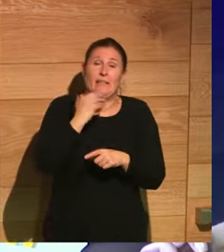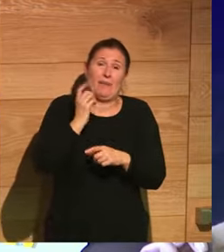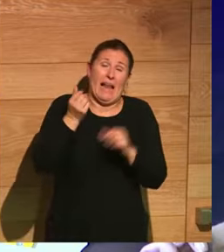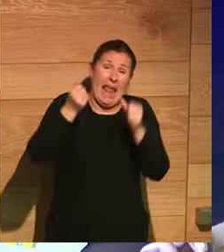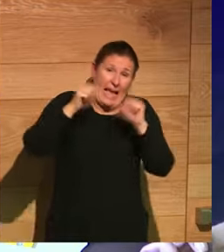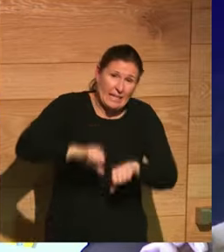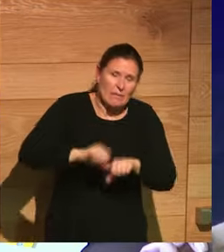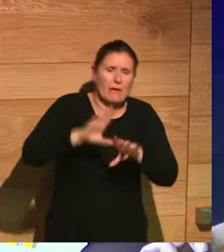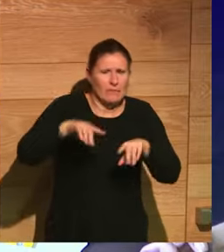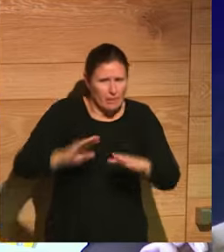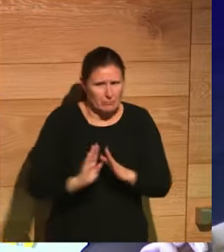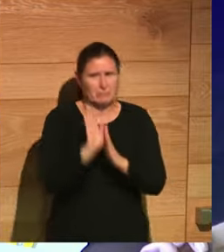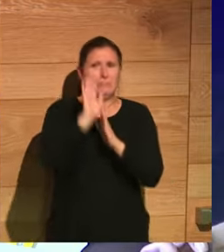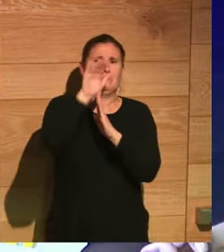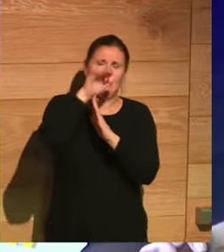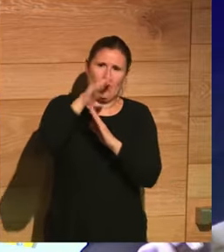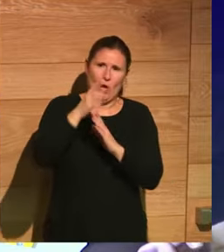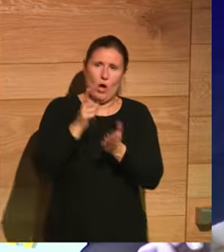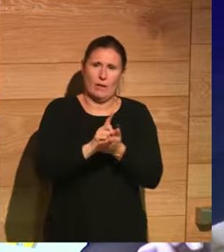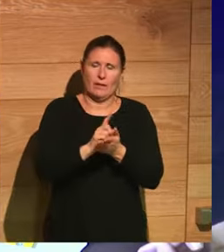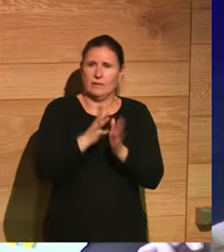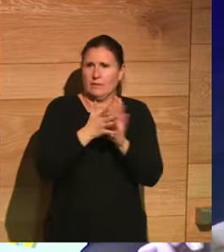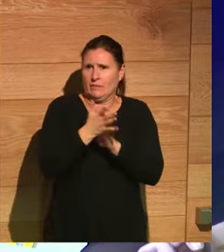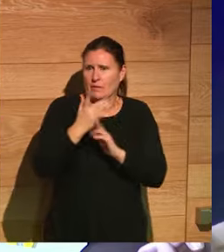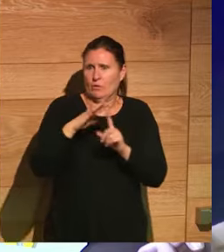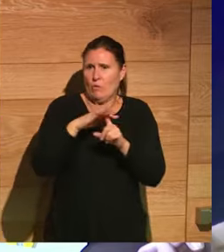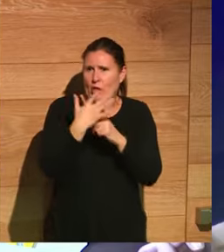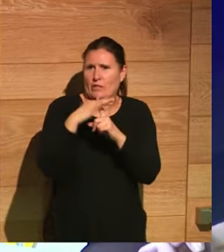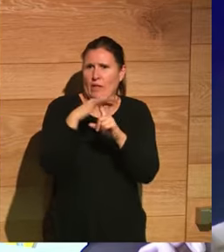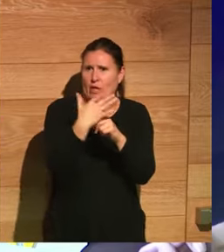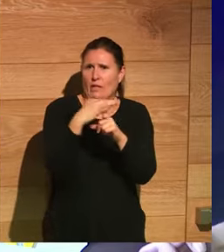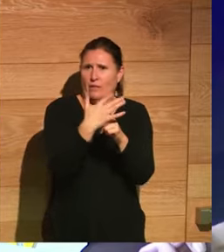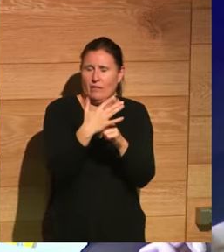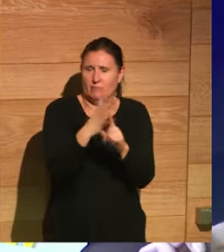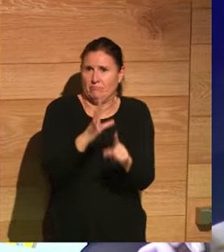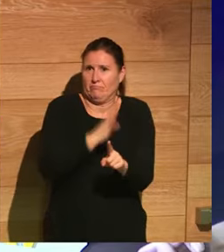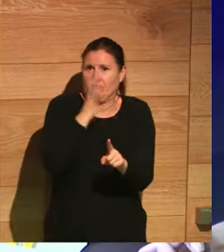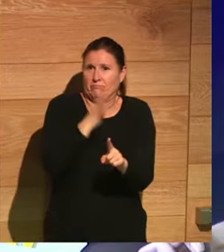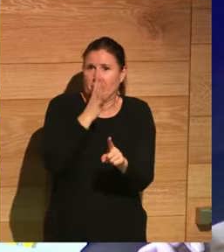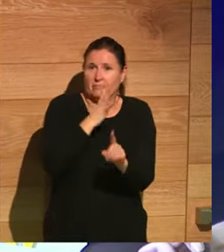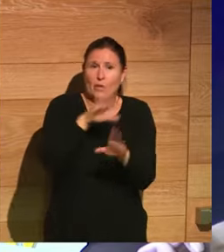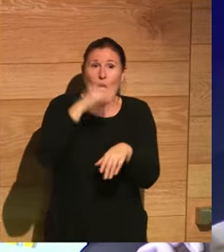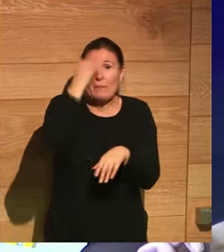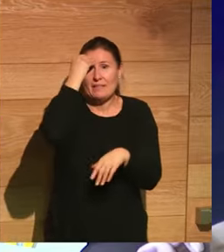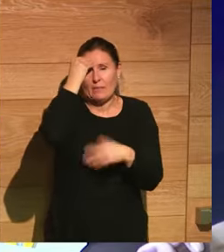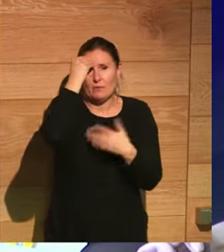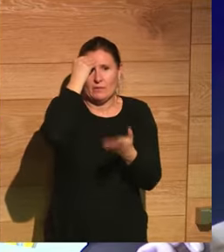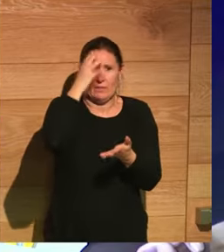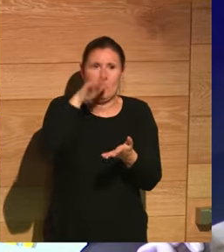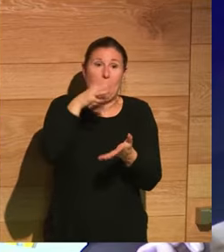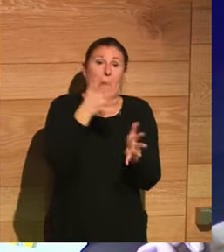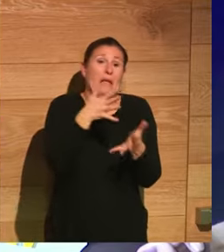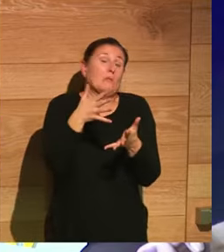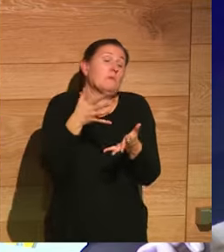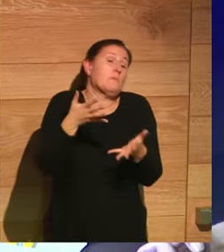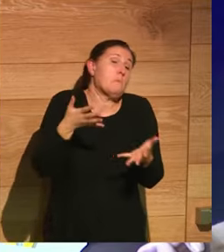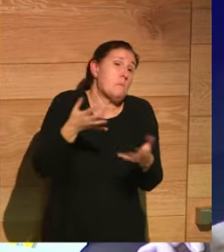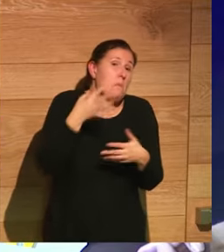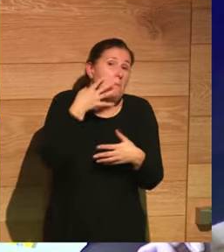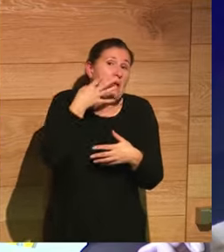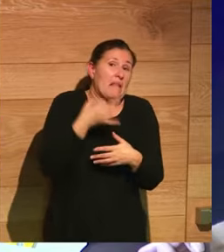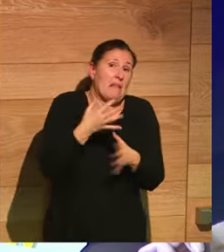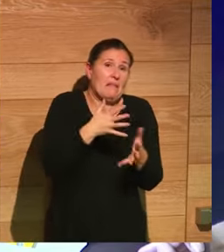consigue salir de ahí. Bueno, una serie de aventuras que son increíbles, pero que creemos que pensar que son más o menos ciertas,